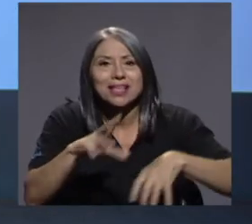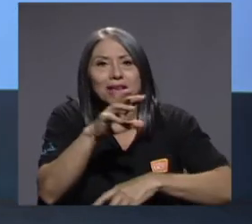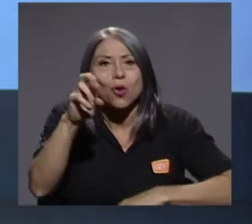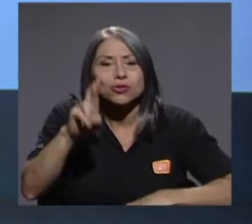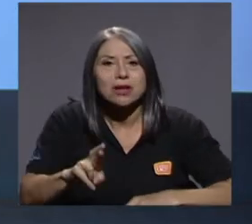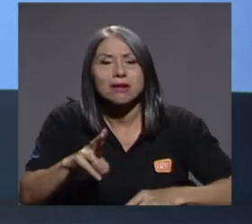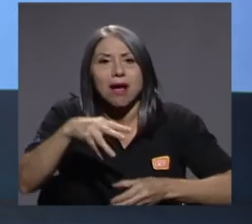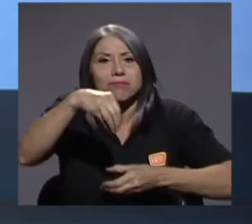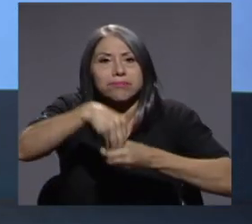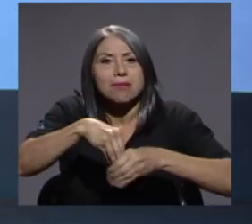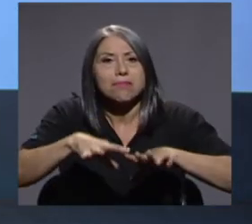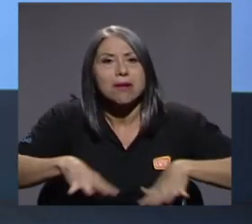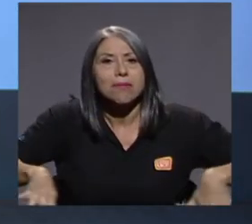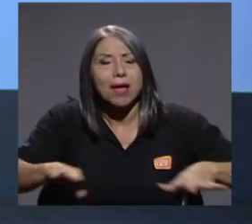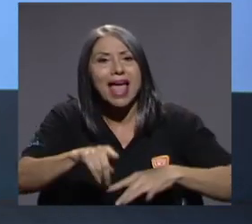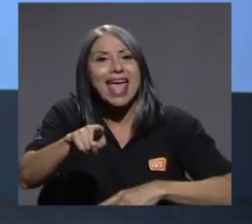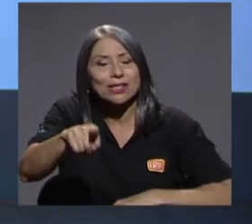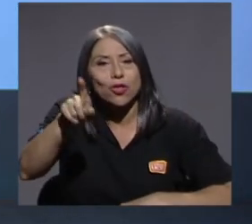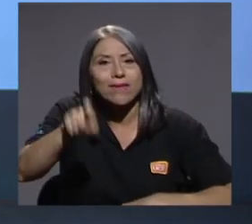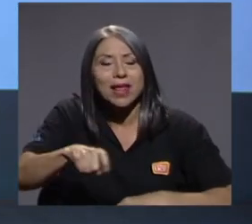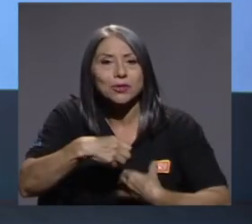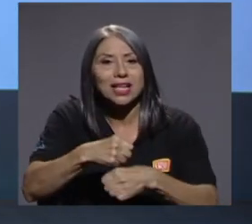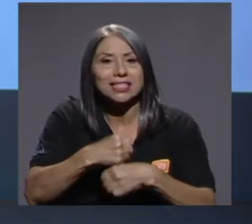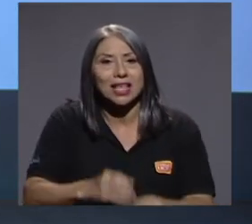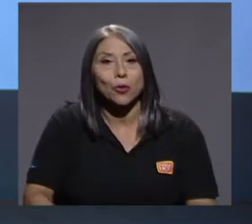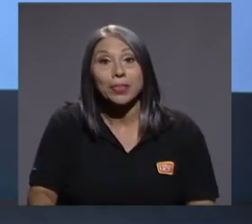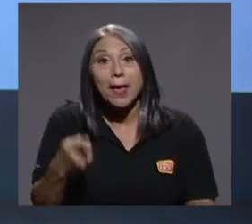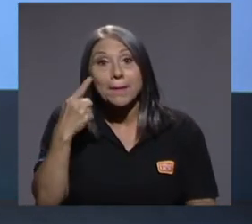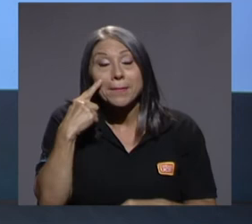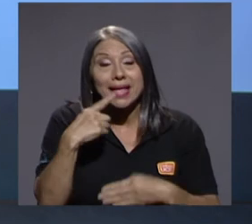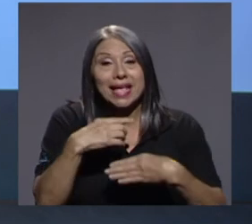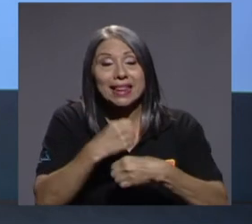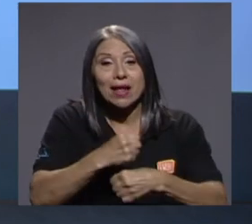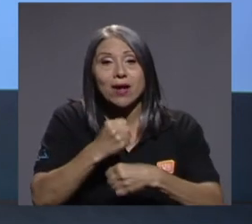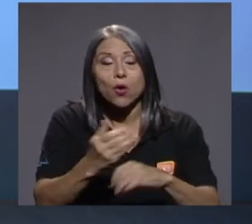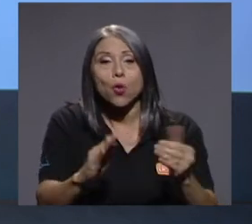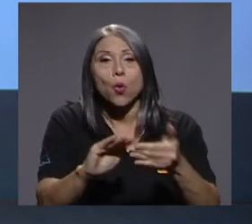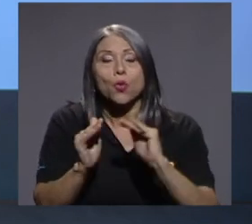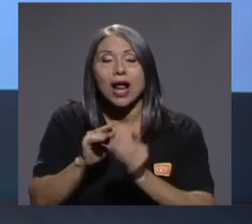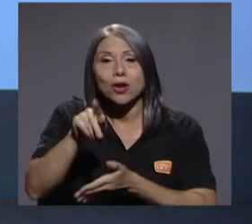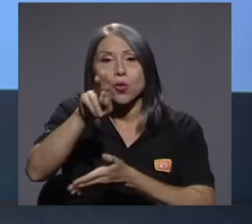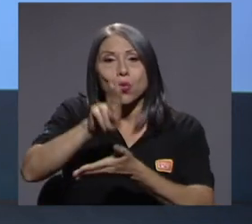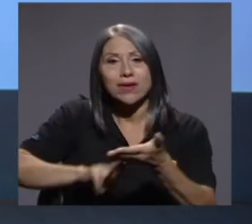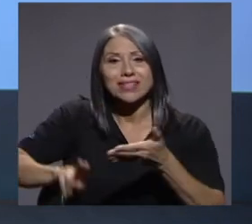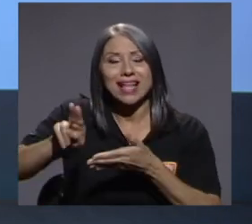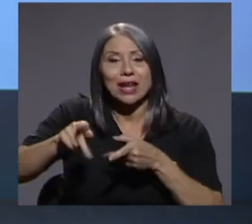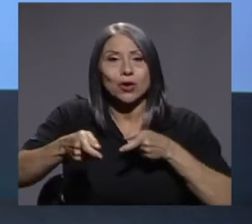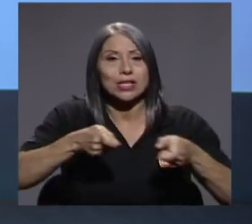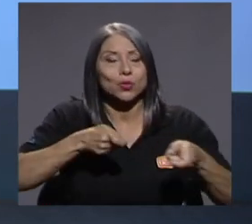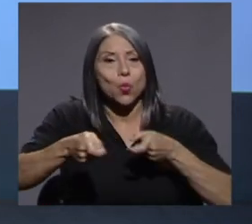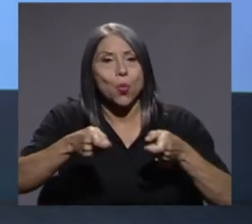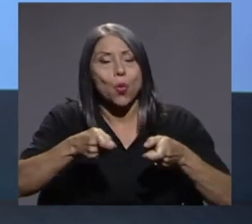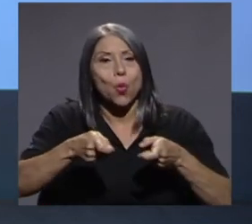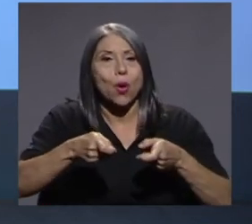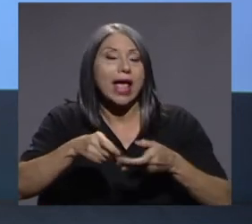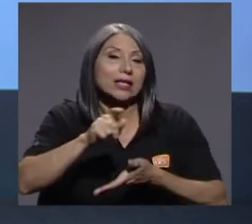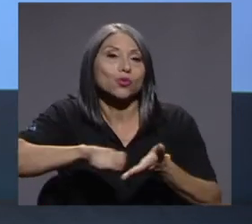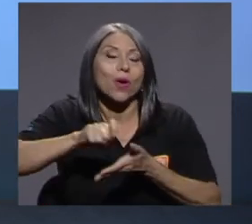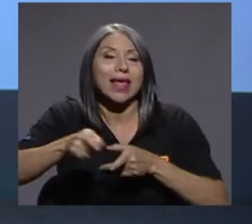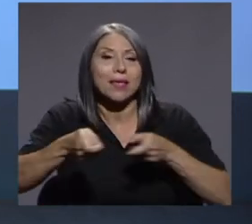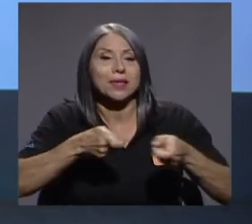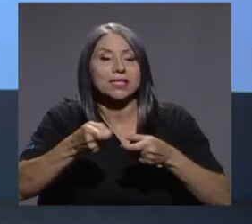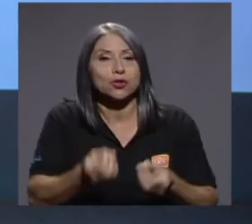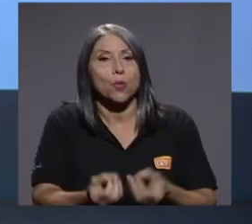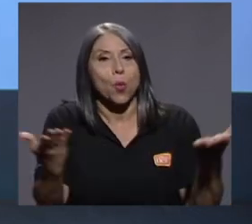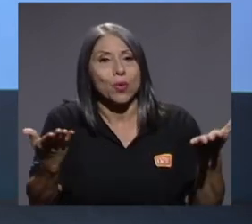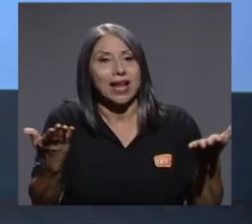deberíamos estar haciendo. Vean que desde el trabajo comunal universitario en la Escuela de Administración Pública, de las